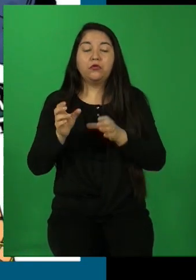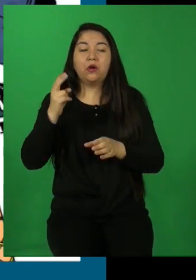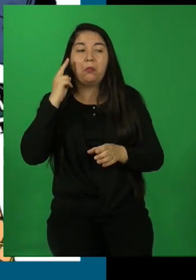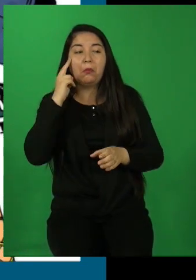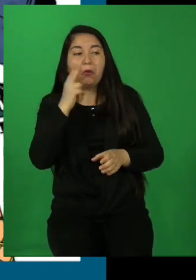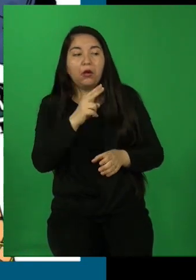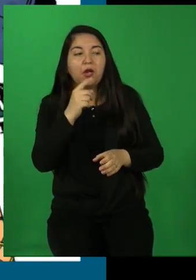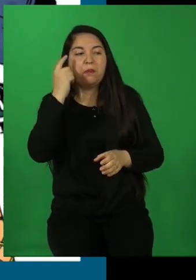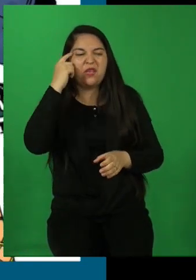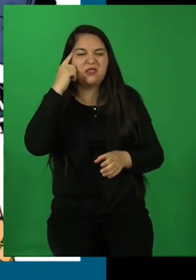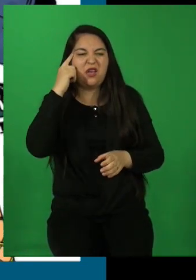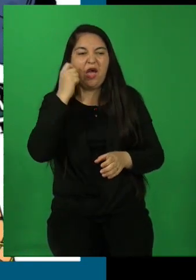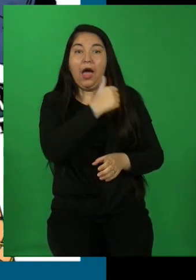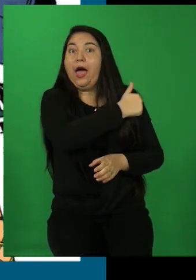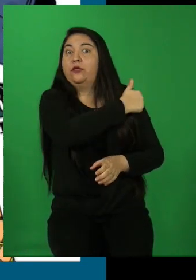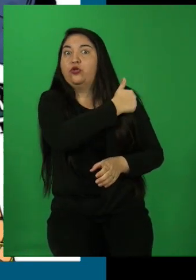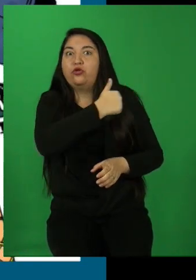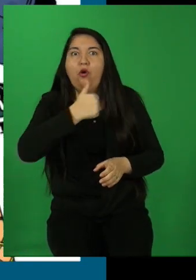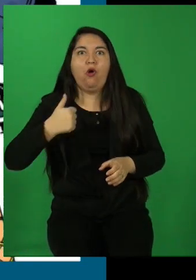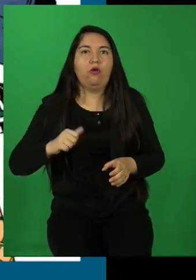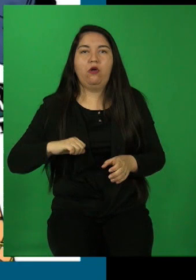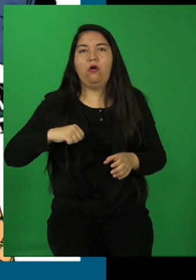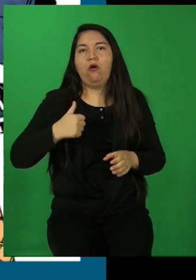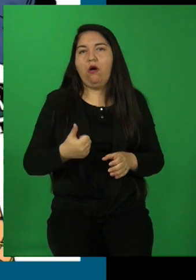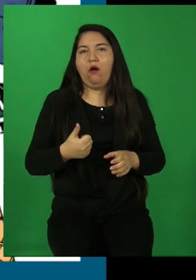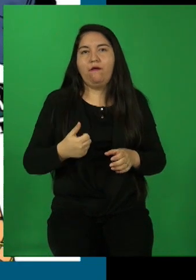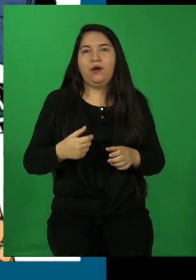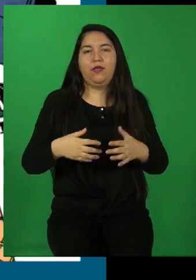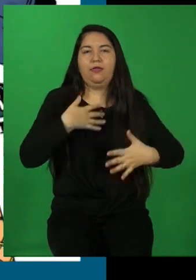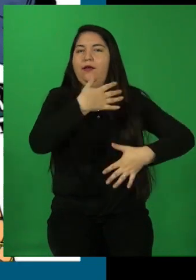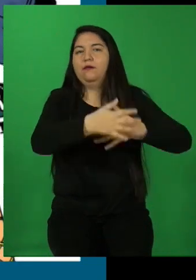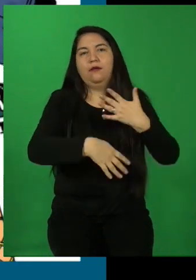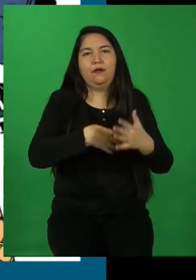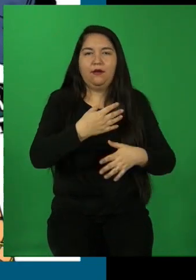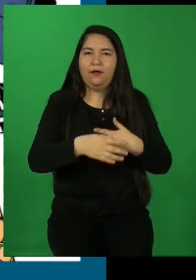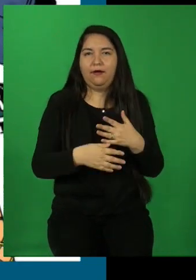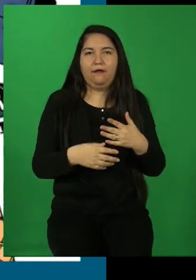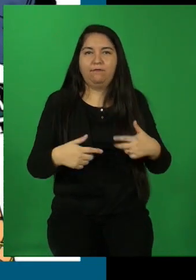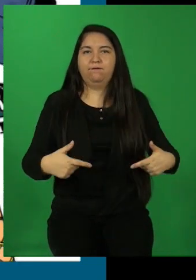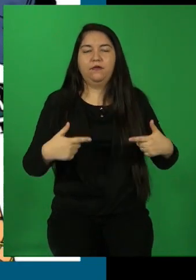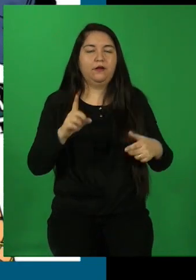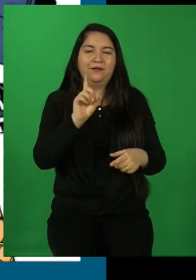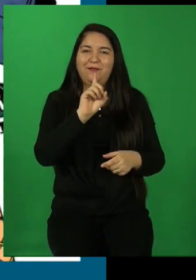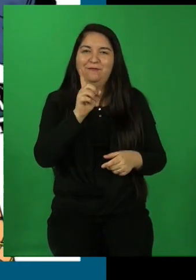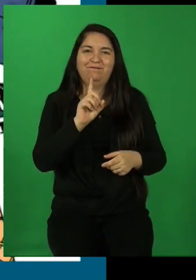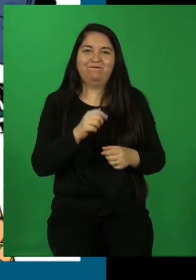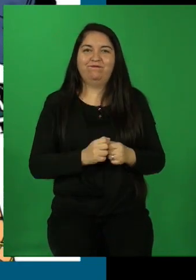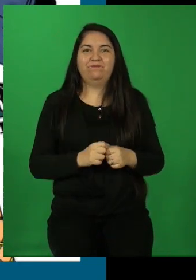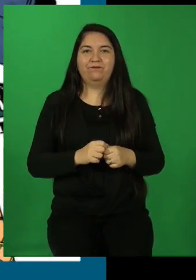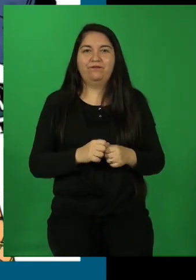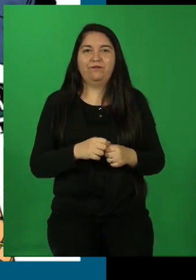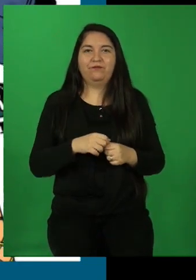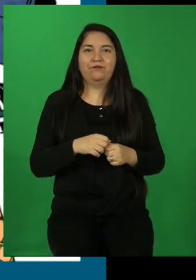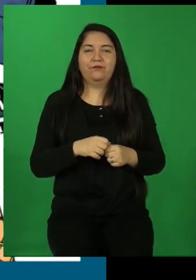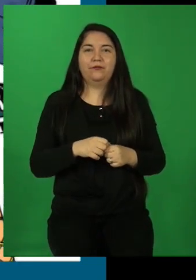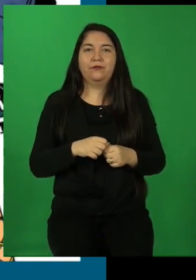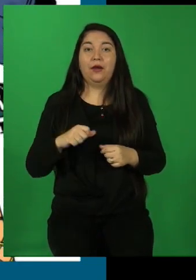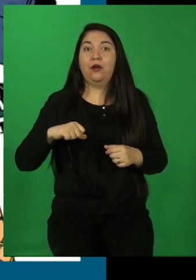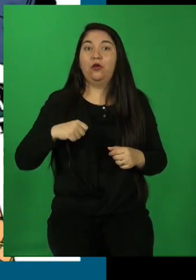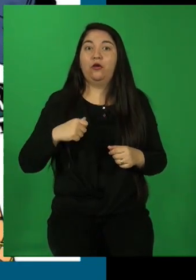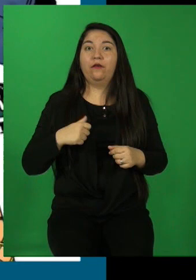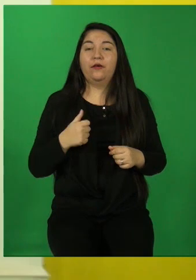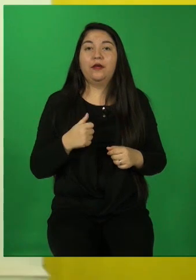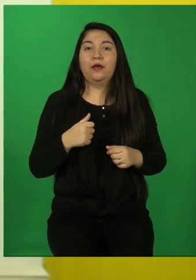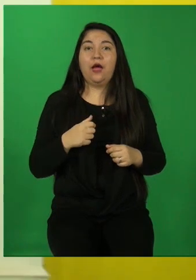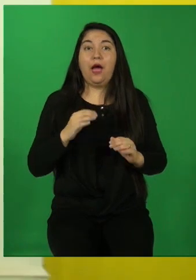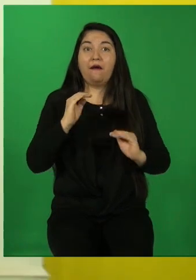los jóvenes son malos, son rebeldes. Entonces, hemos visto que los jóvenes también